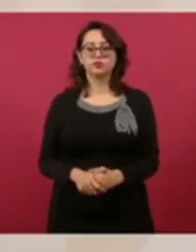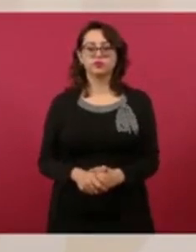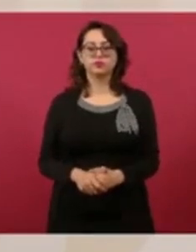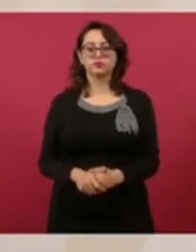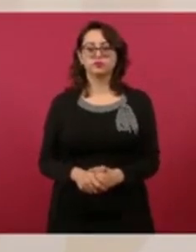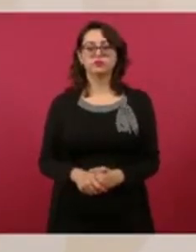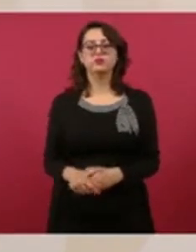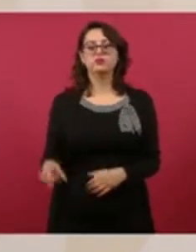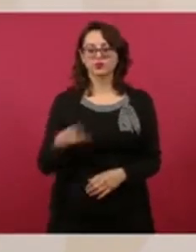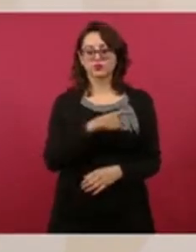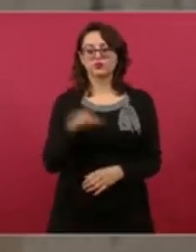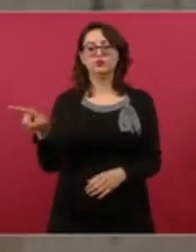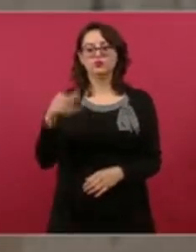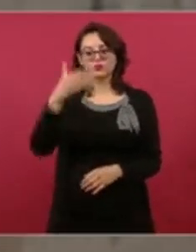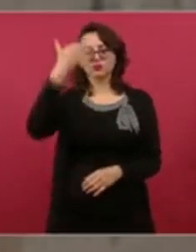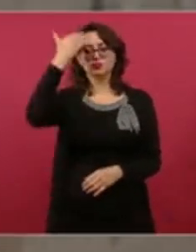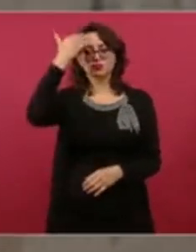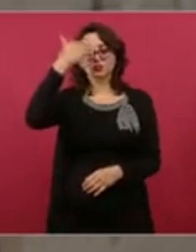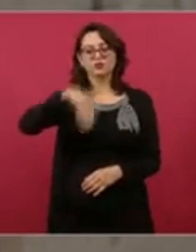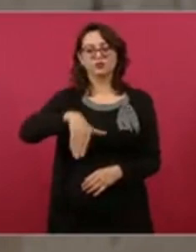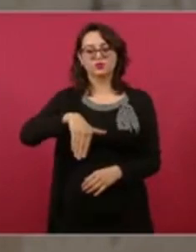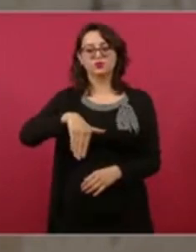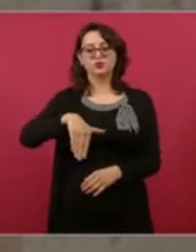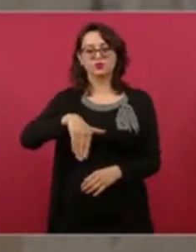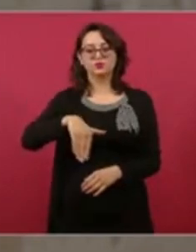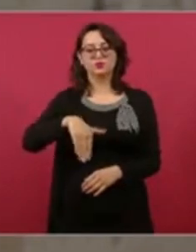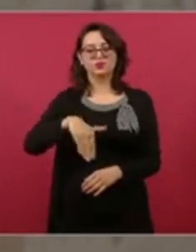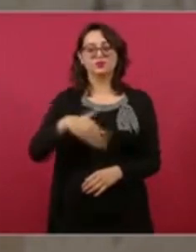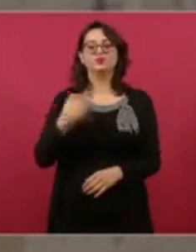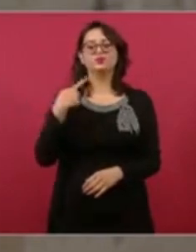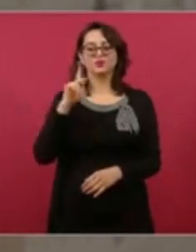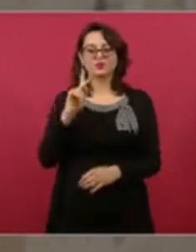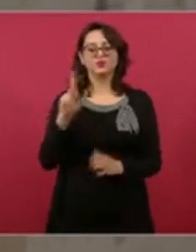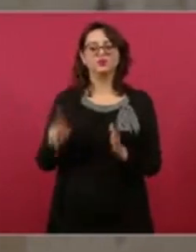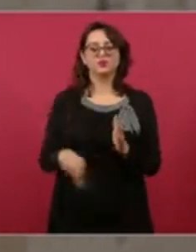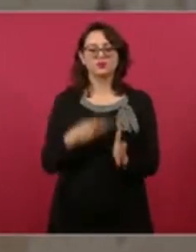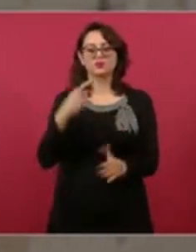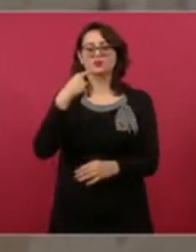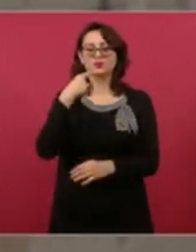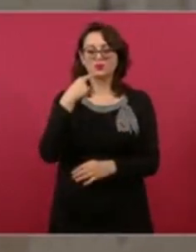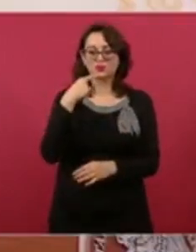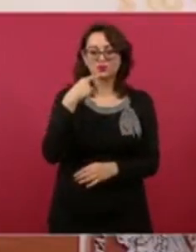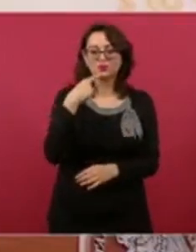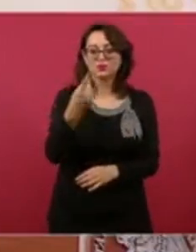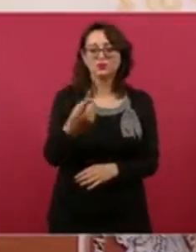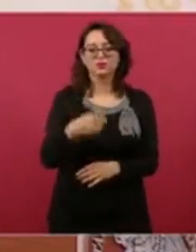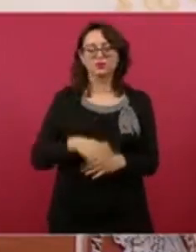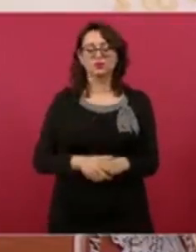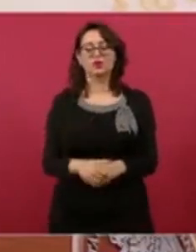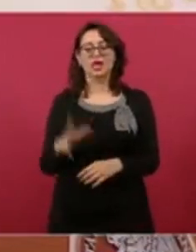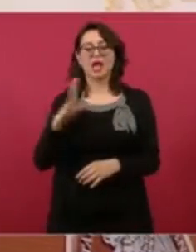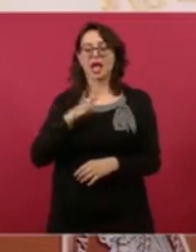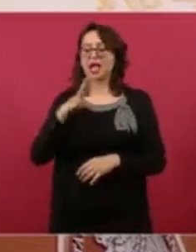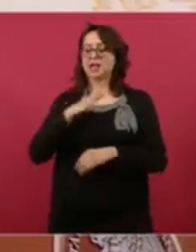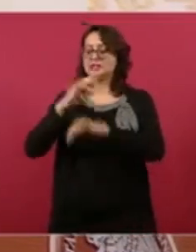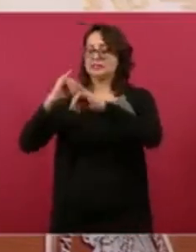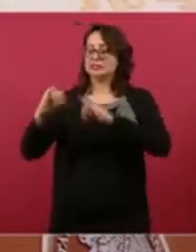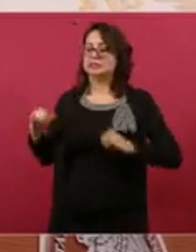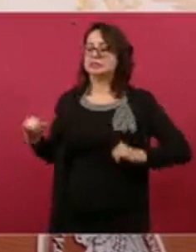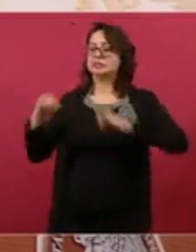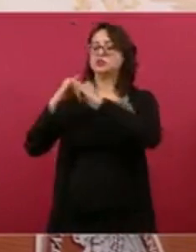Ya ustedes saben, pero se los repito, hay un instituto que creamos que se llama